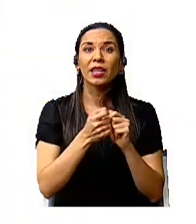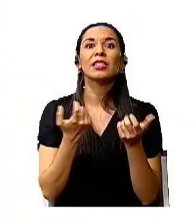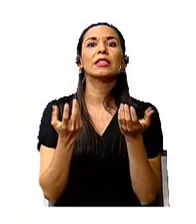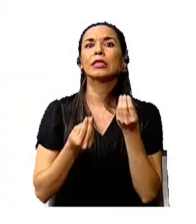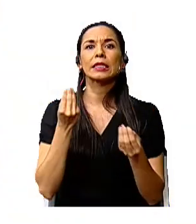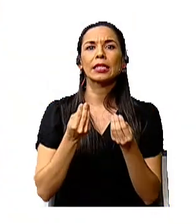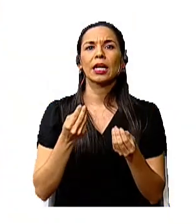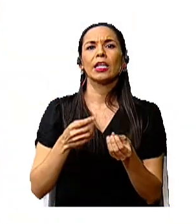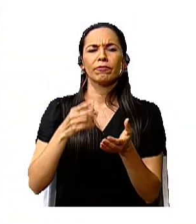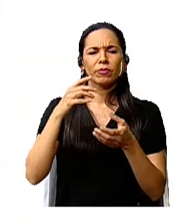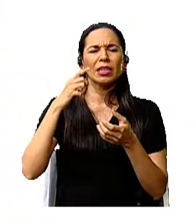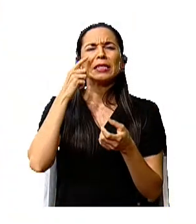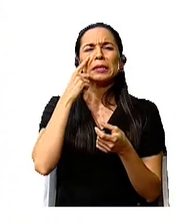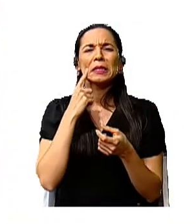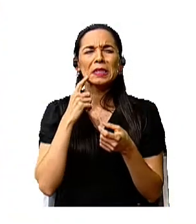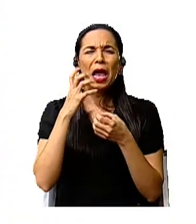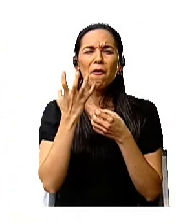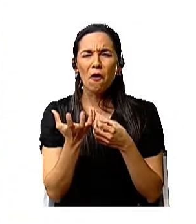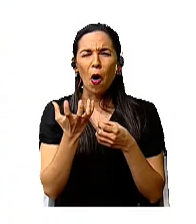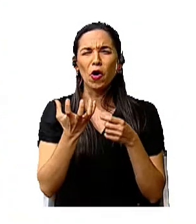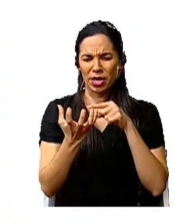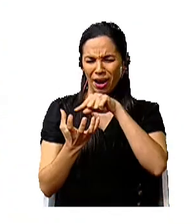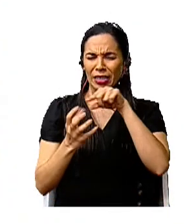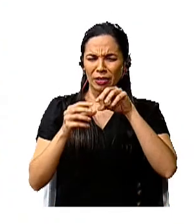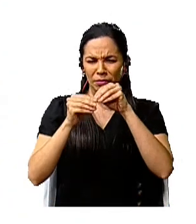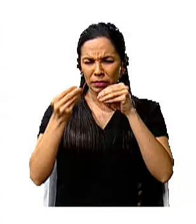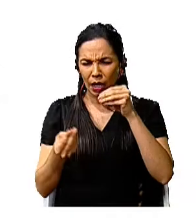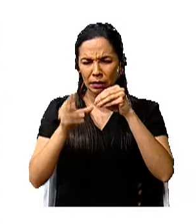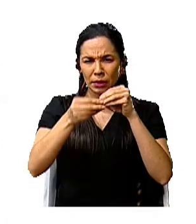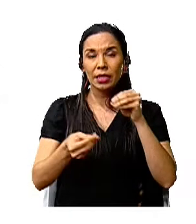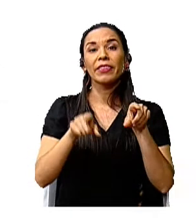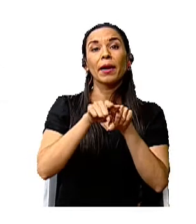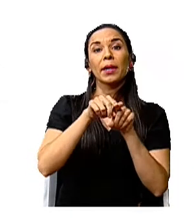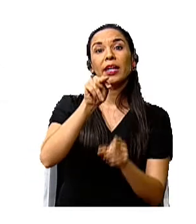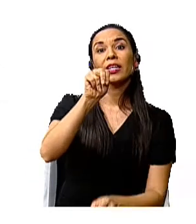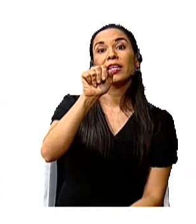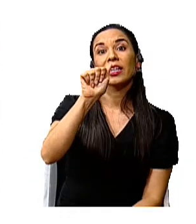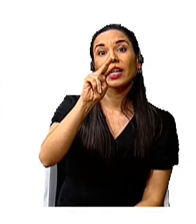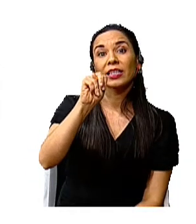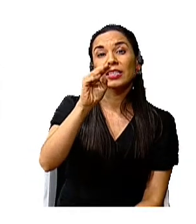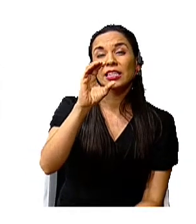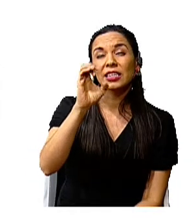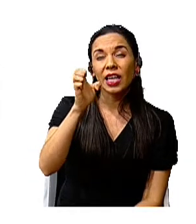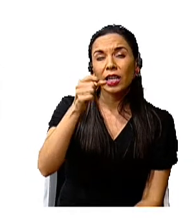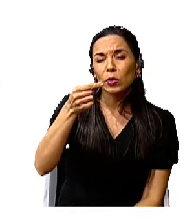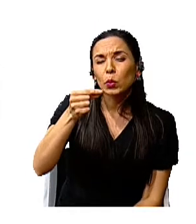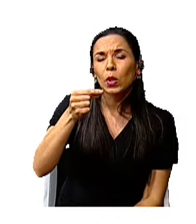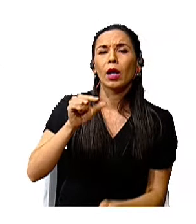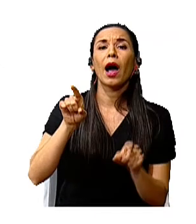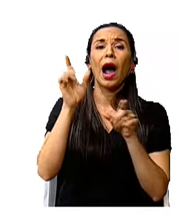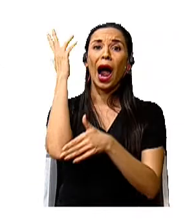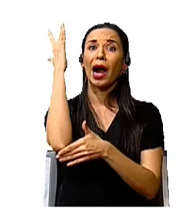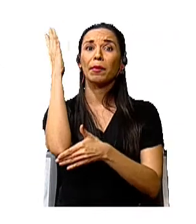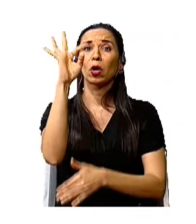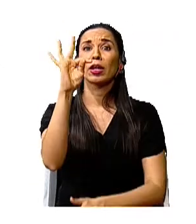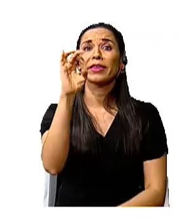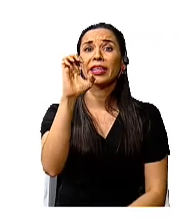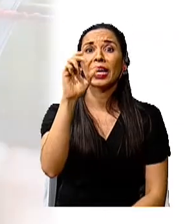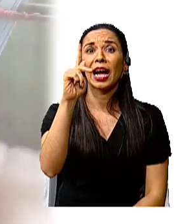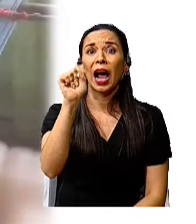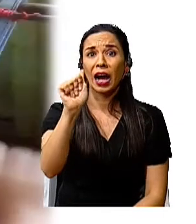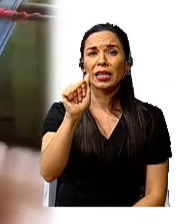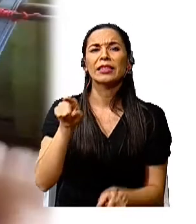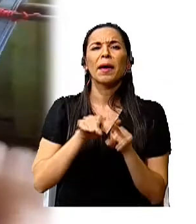cebolla, con corteza de nance, de árboles de teca. También un azul muy